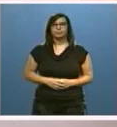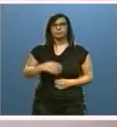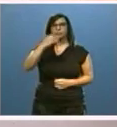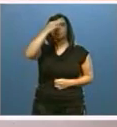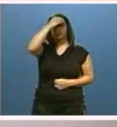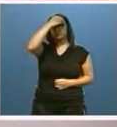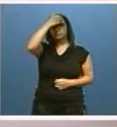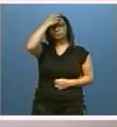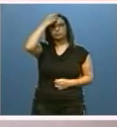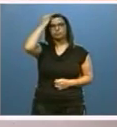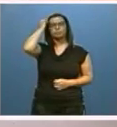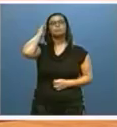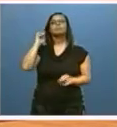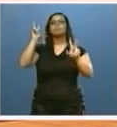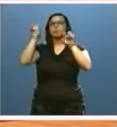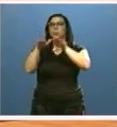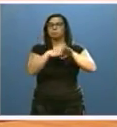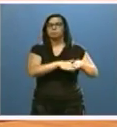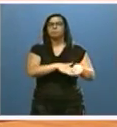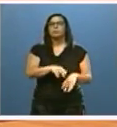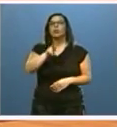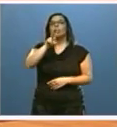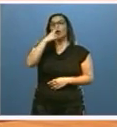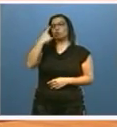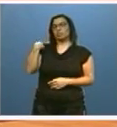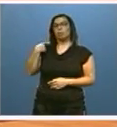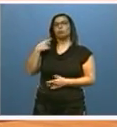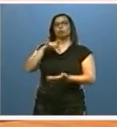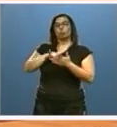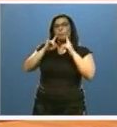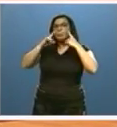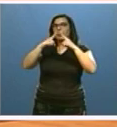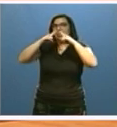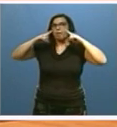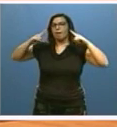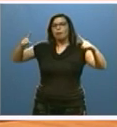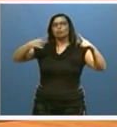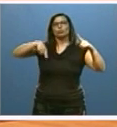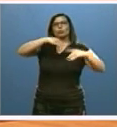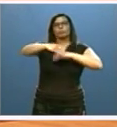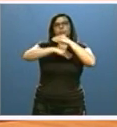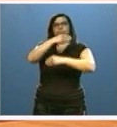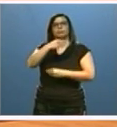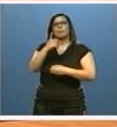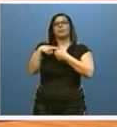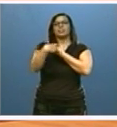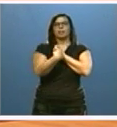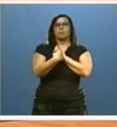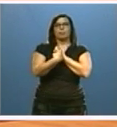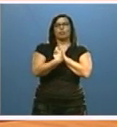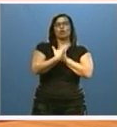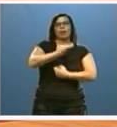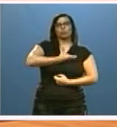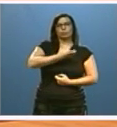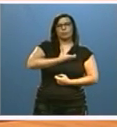En otro orden de cosas, 2015 fue el primer ejercicio en el que aplicamos la participación de las entidades locales en los